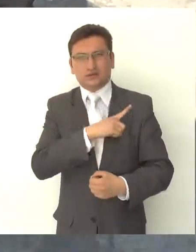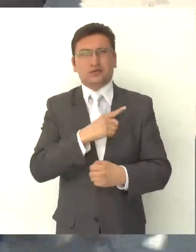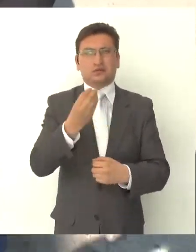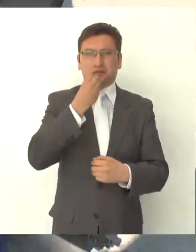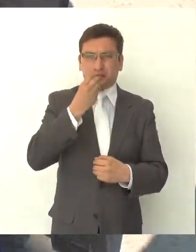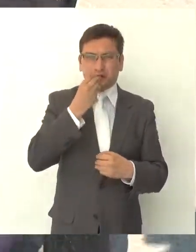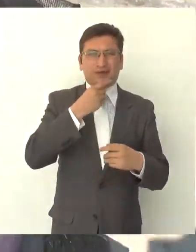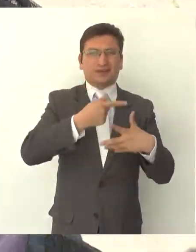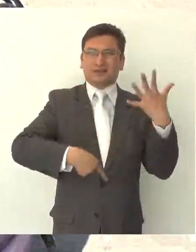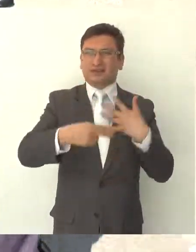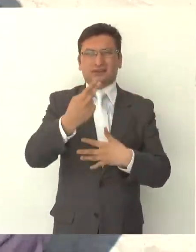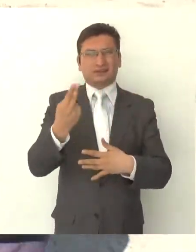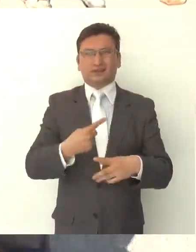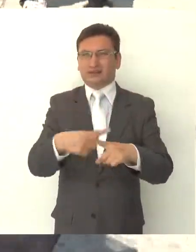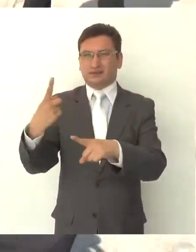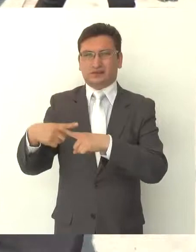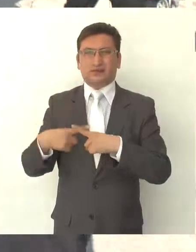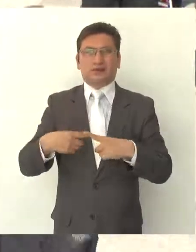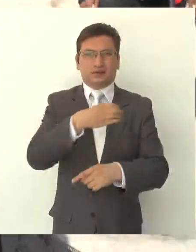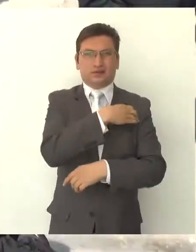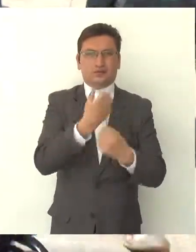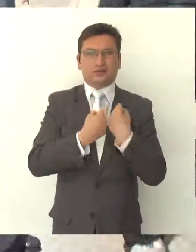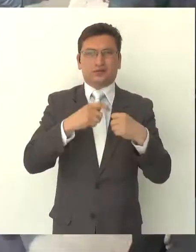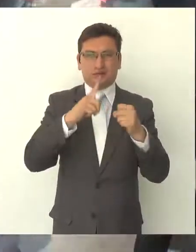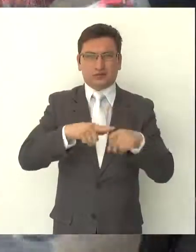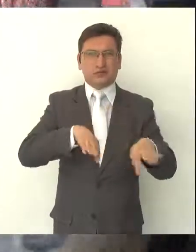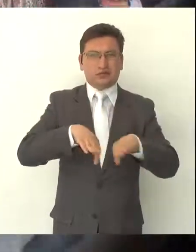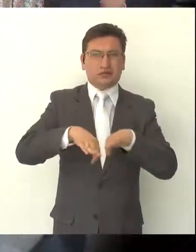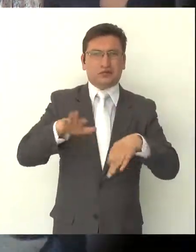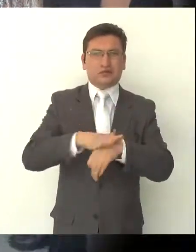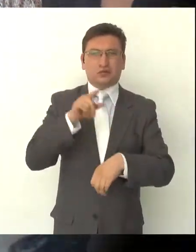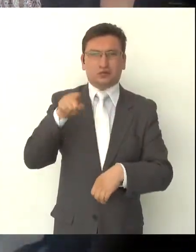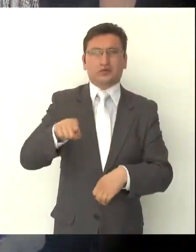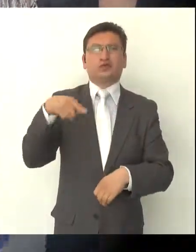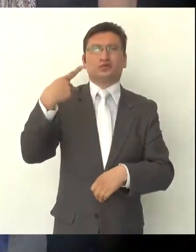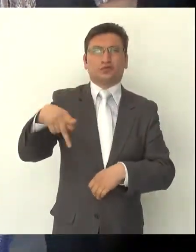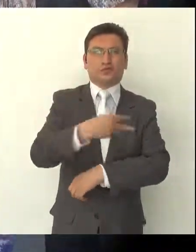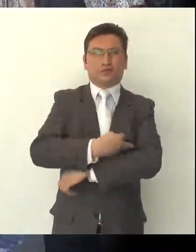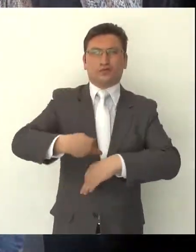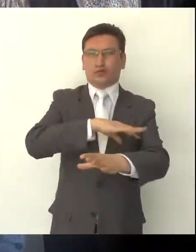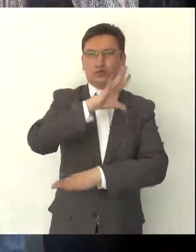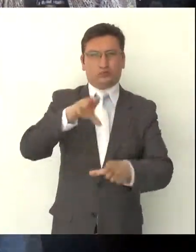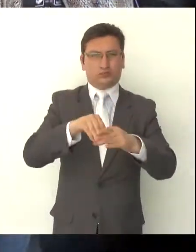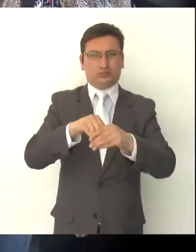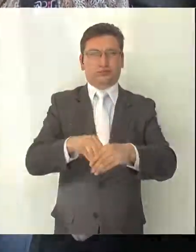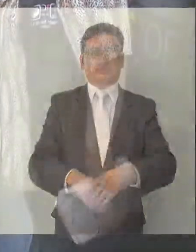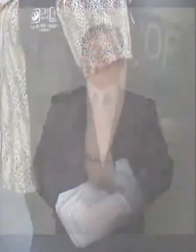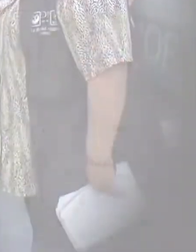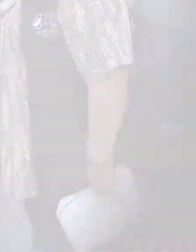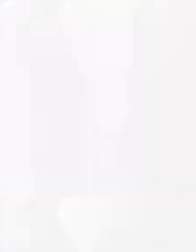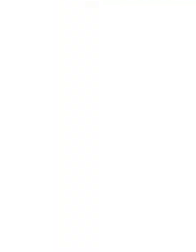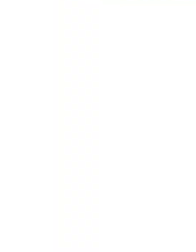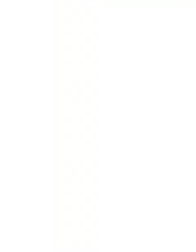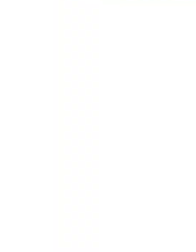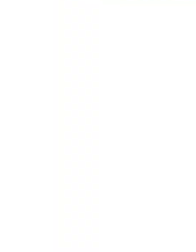alimentación y demás necesidades. La capital social sigue trabajando por ti y por toda tu familia.